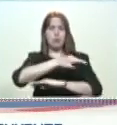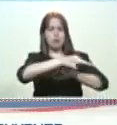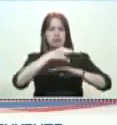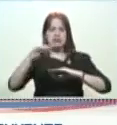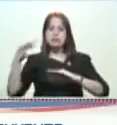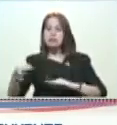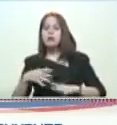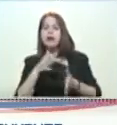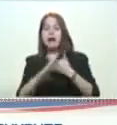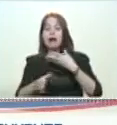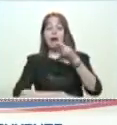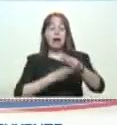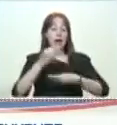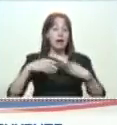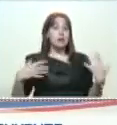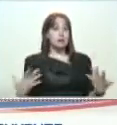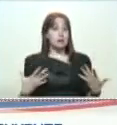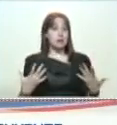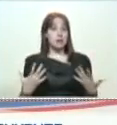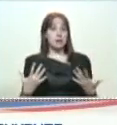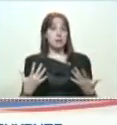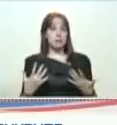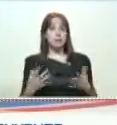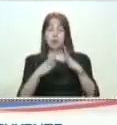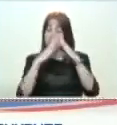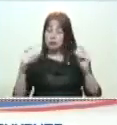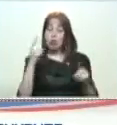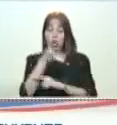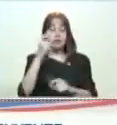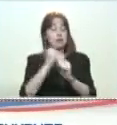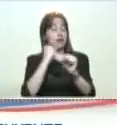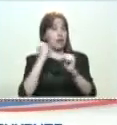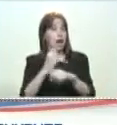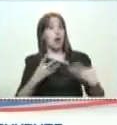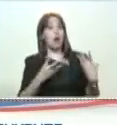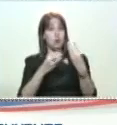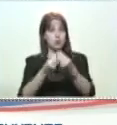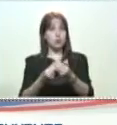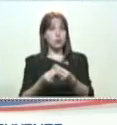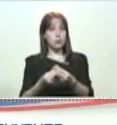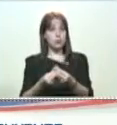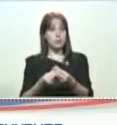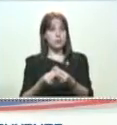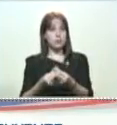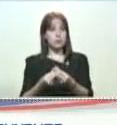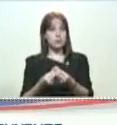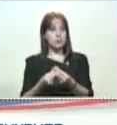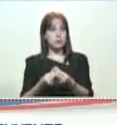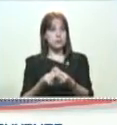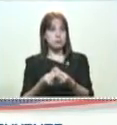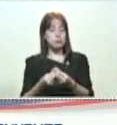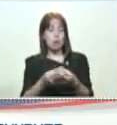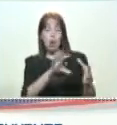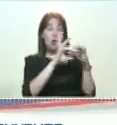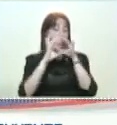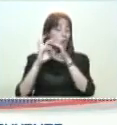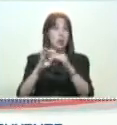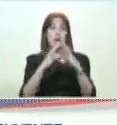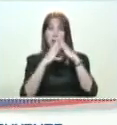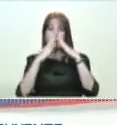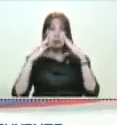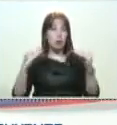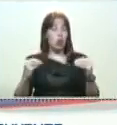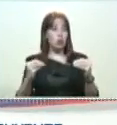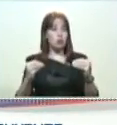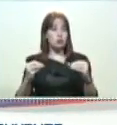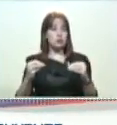implementarlas. Porque un solo palo no hace montaña. Tenemos que unir todos los palos y